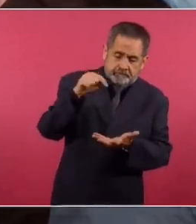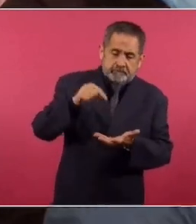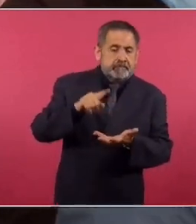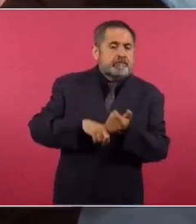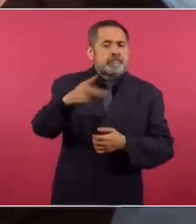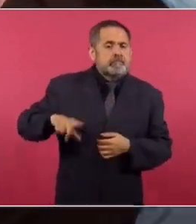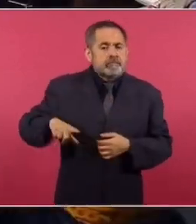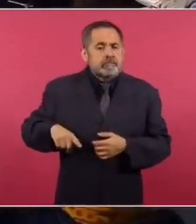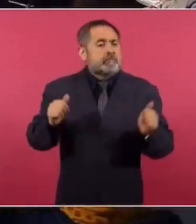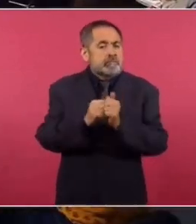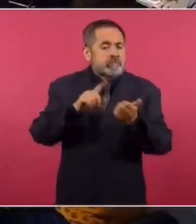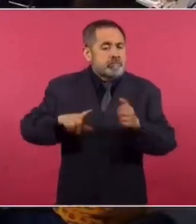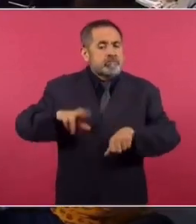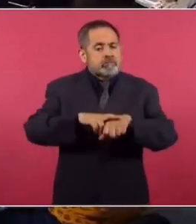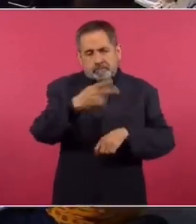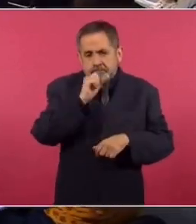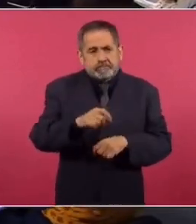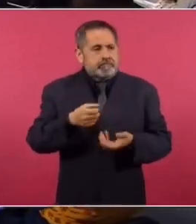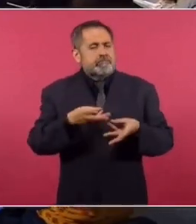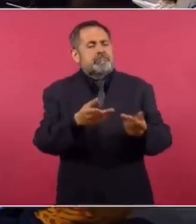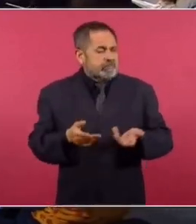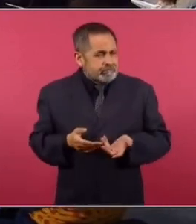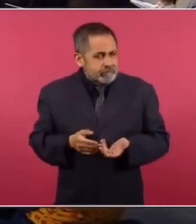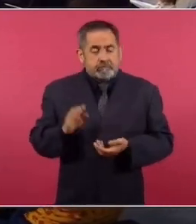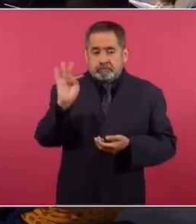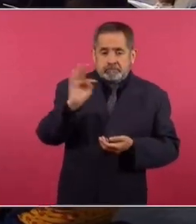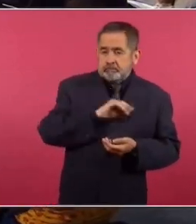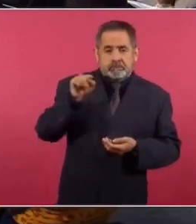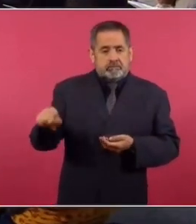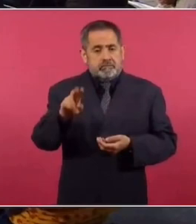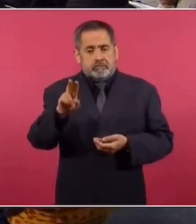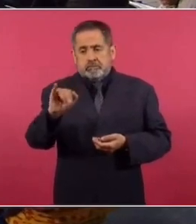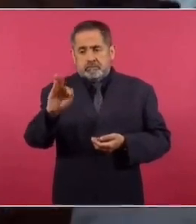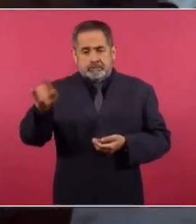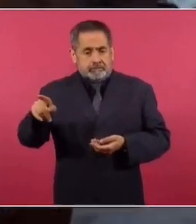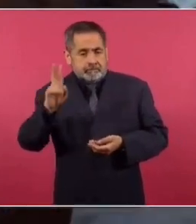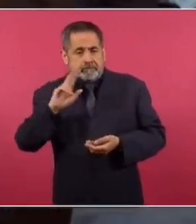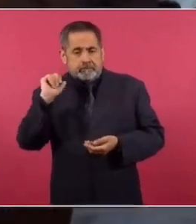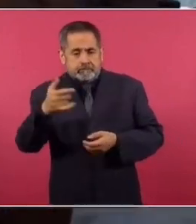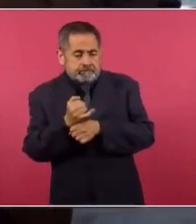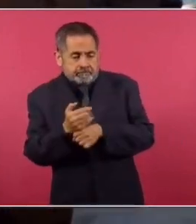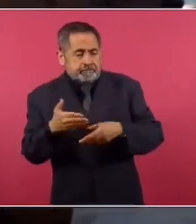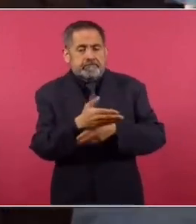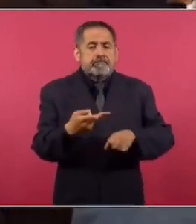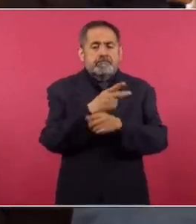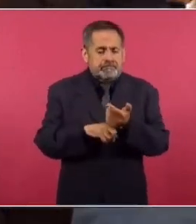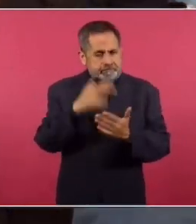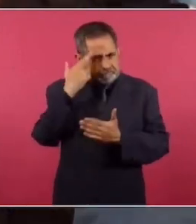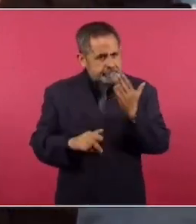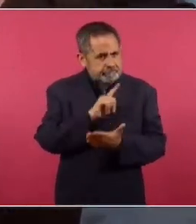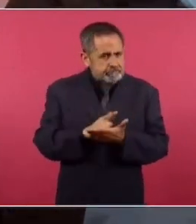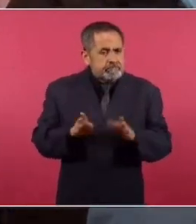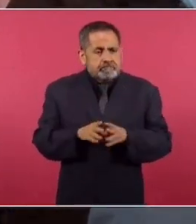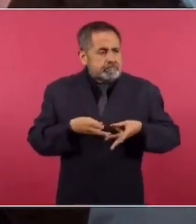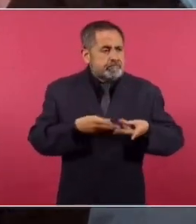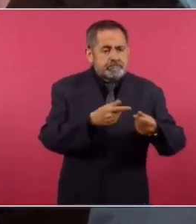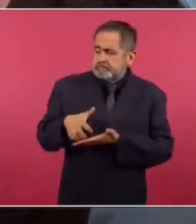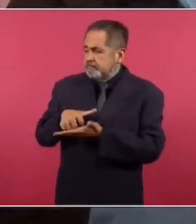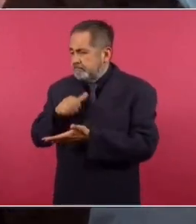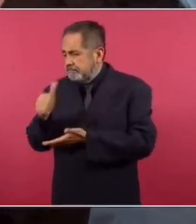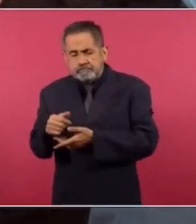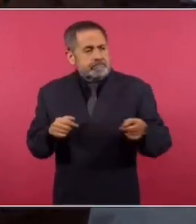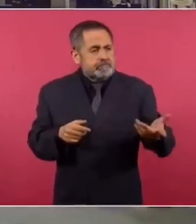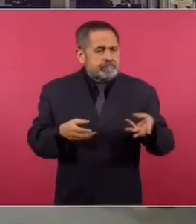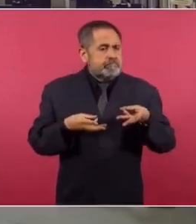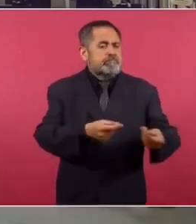recursos del Estado, apoyados por el gobernador mexiquense. ¿Puede la Unidad de Inteligencia Financiera investigar esa grave violación a la pobreza franciscana que